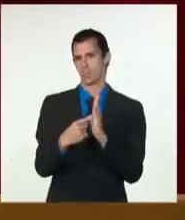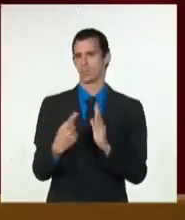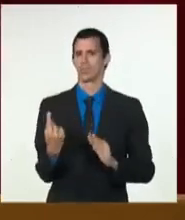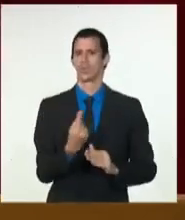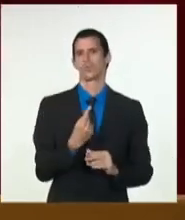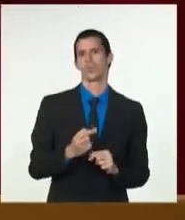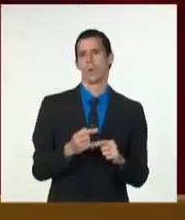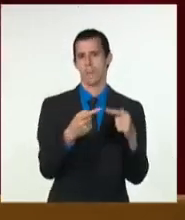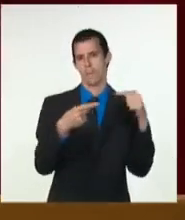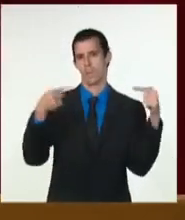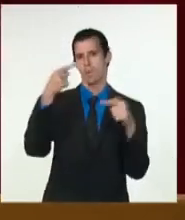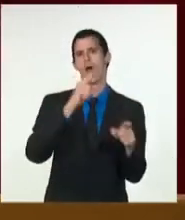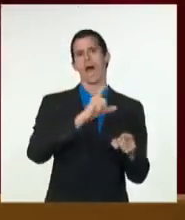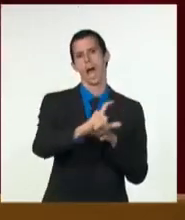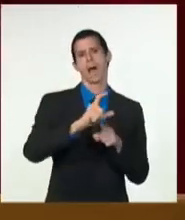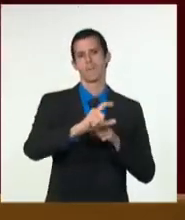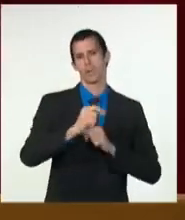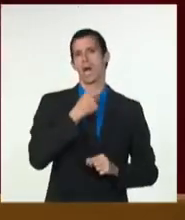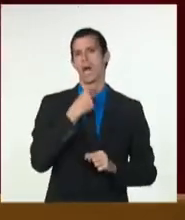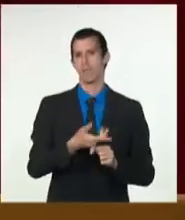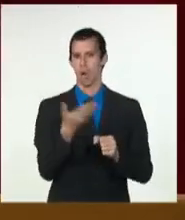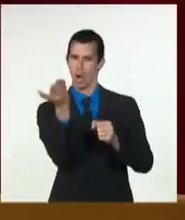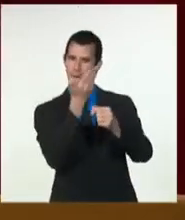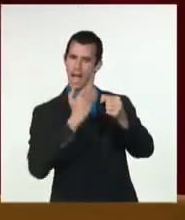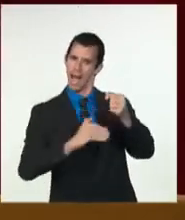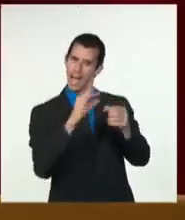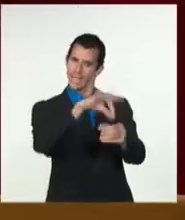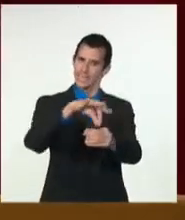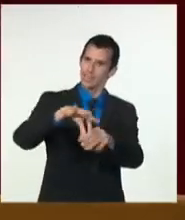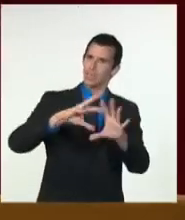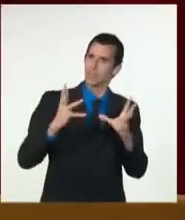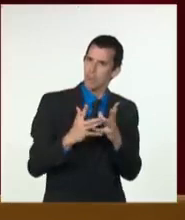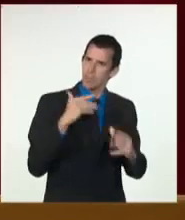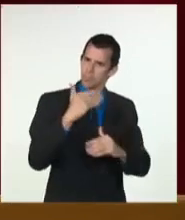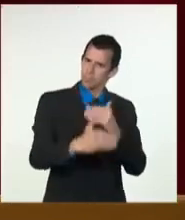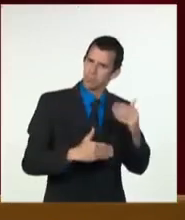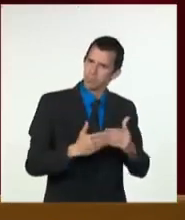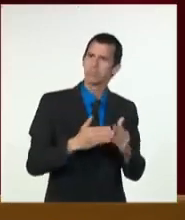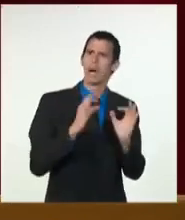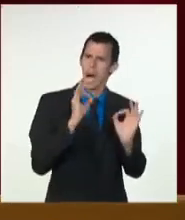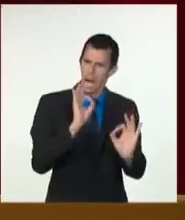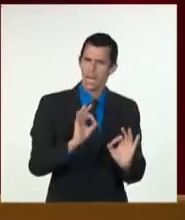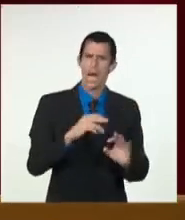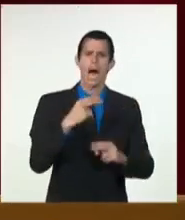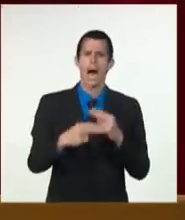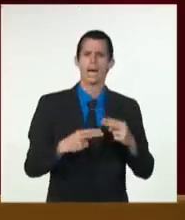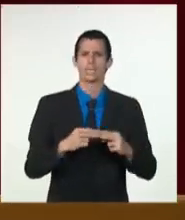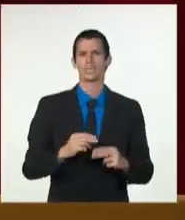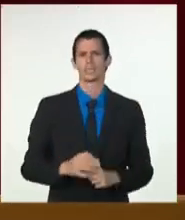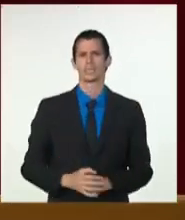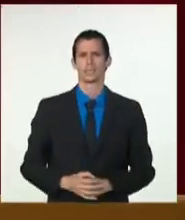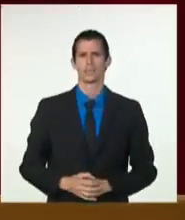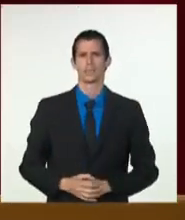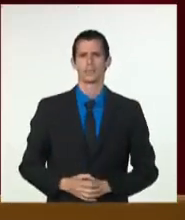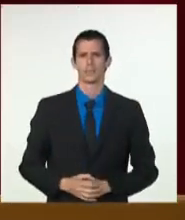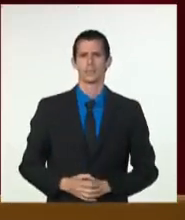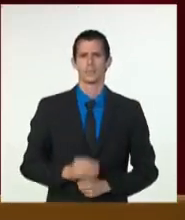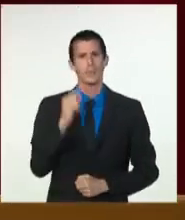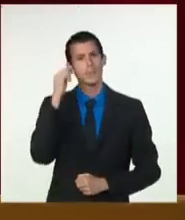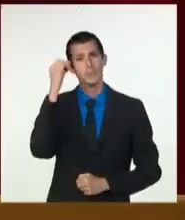dándose los pasos gubernamentales y empresariales para su materialización en el segundo semestre.